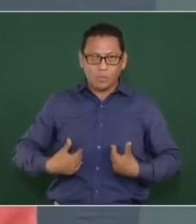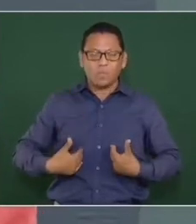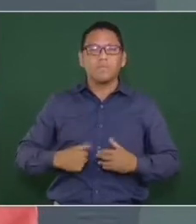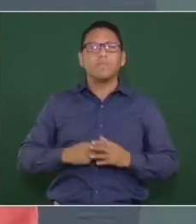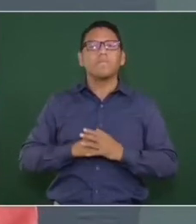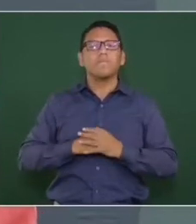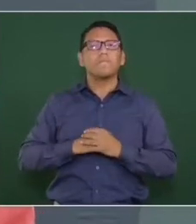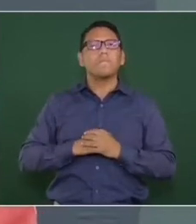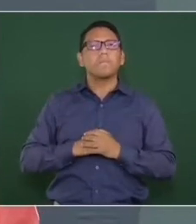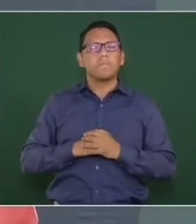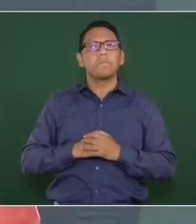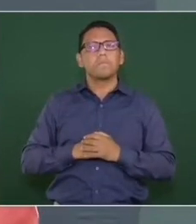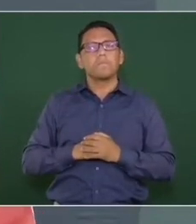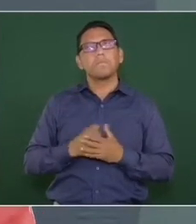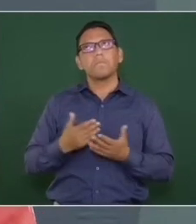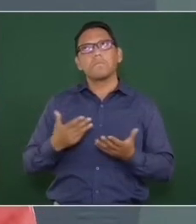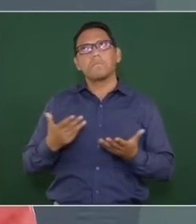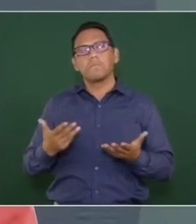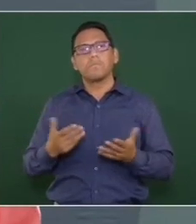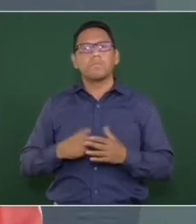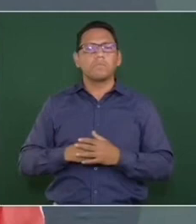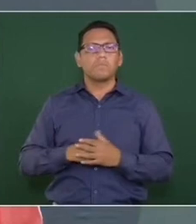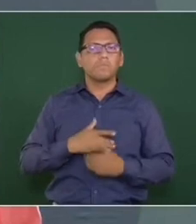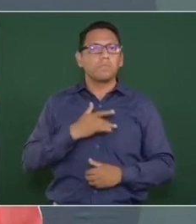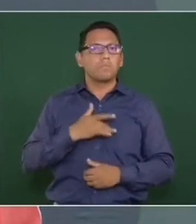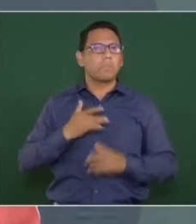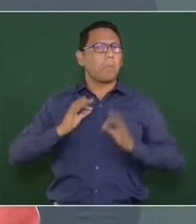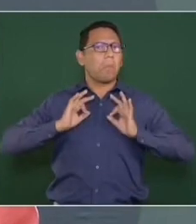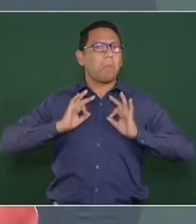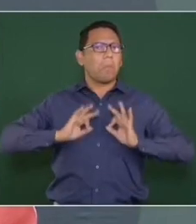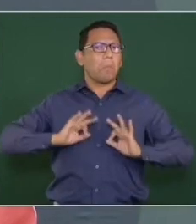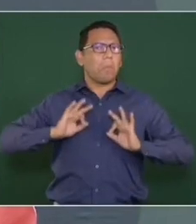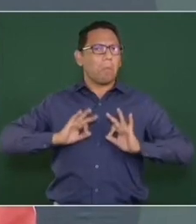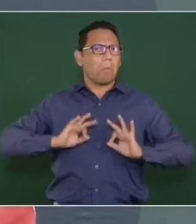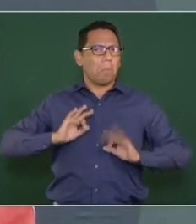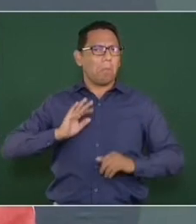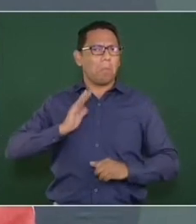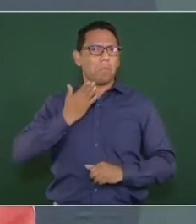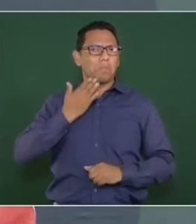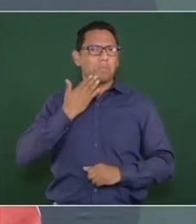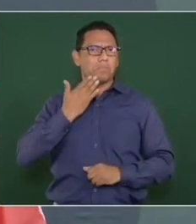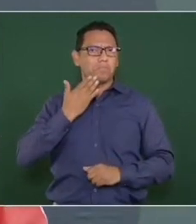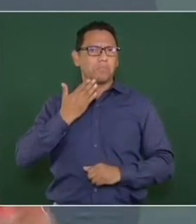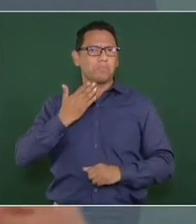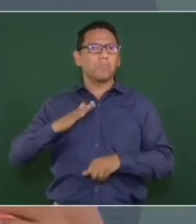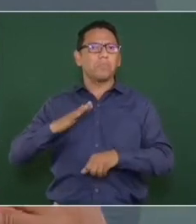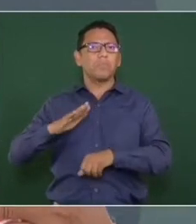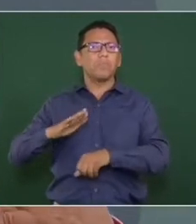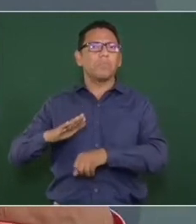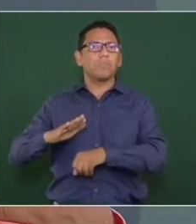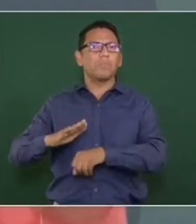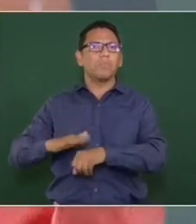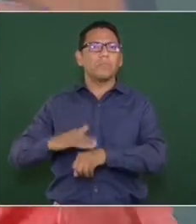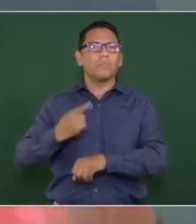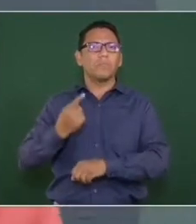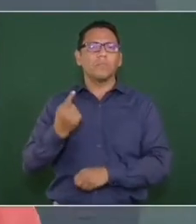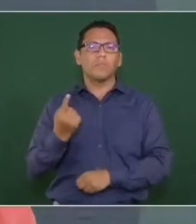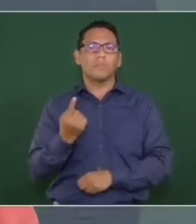tranquilo porque